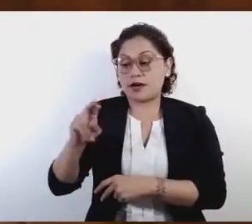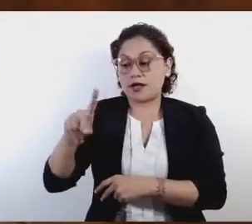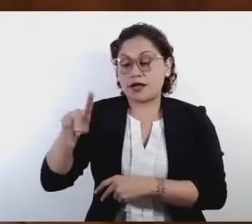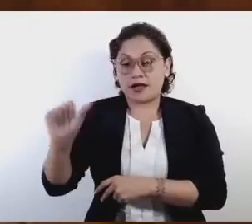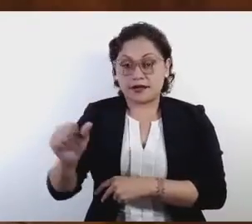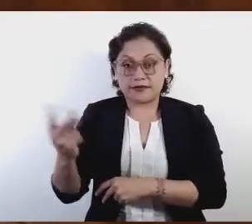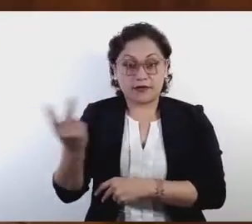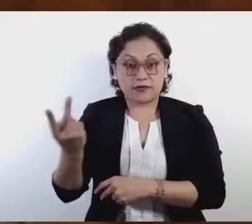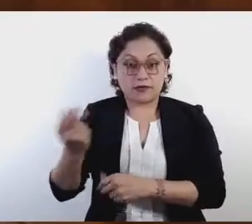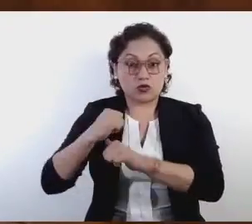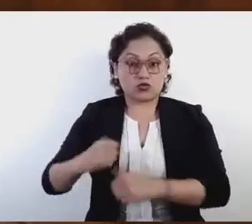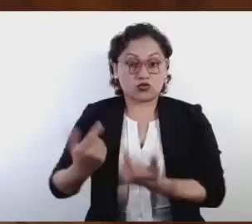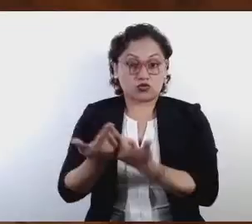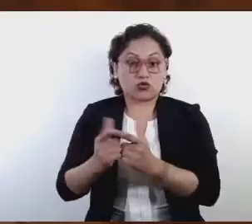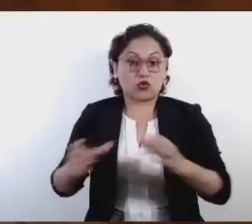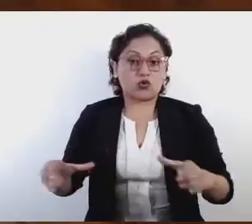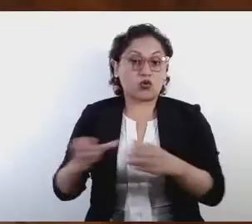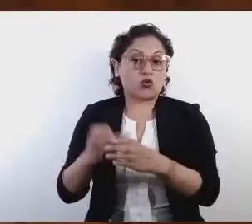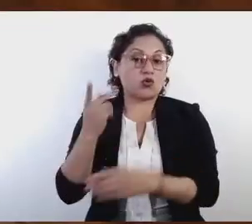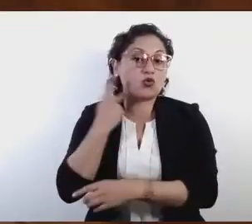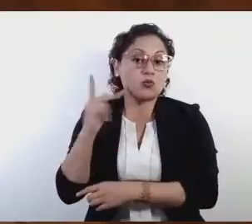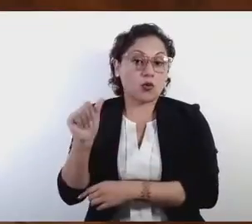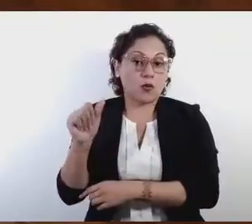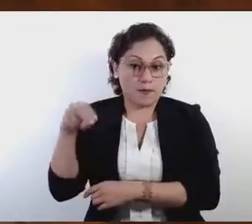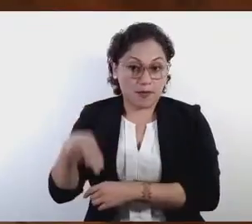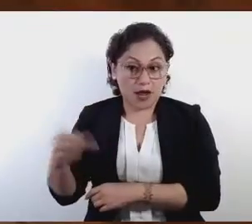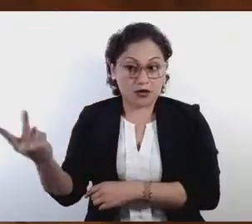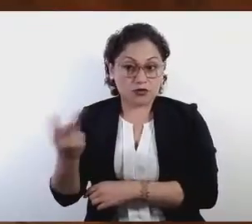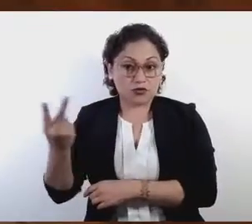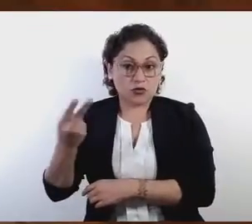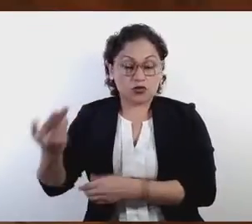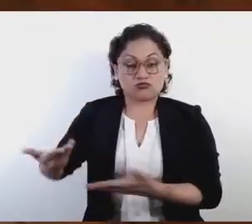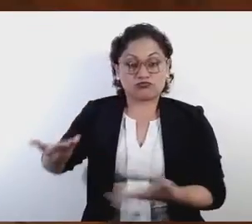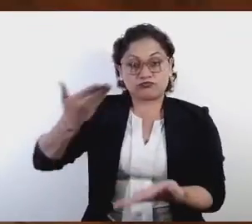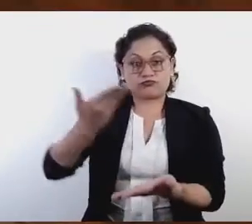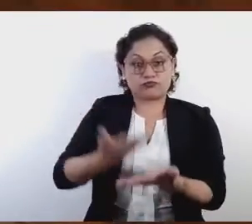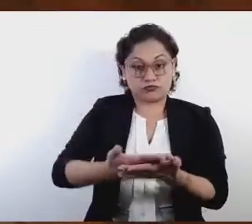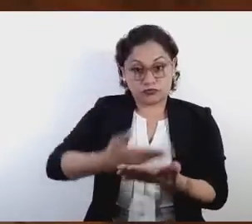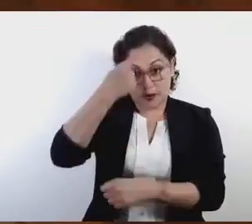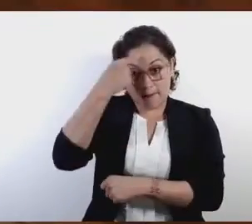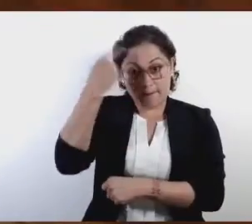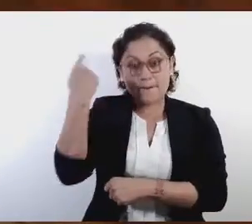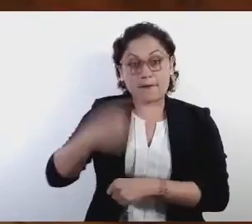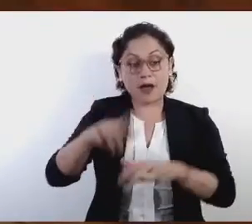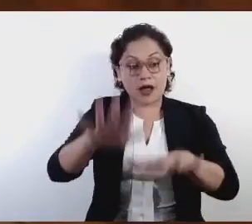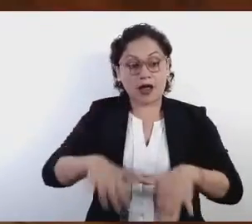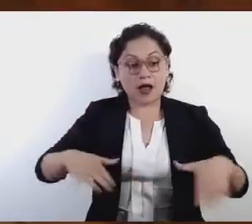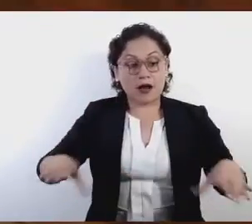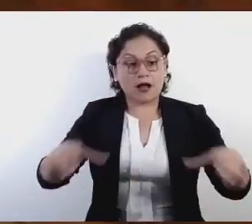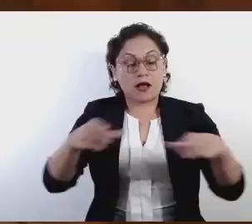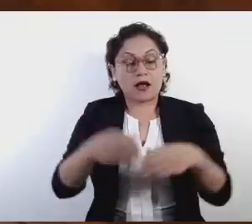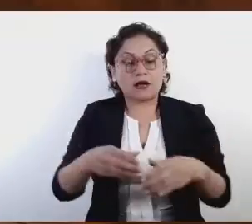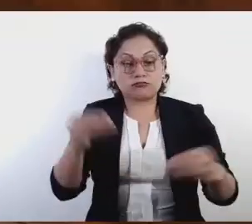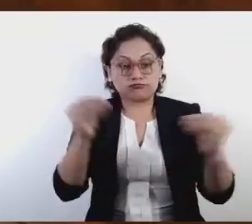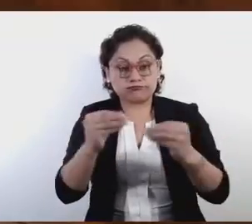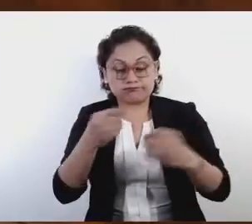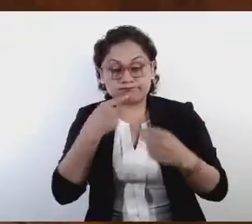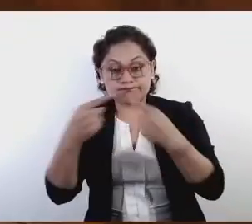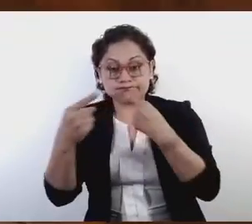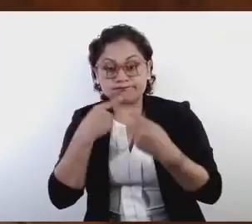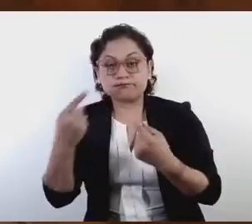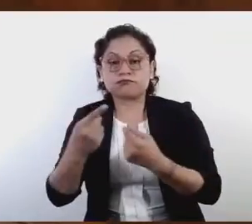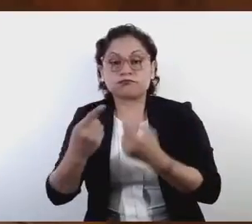Parlamentario del Partido de Acción Nacional, presentaron a la deliberación de la legislatura la iniciativa de decreto. Con base en el estudio